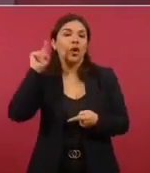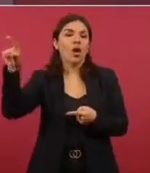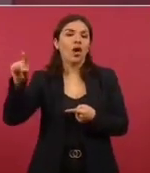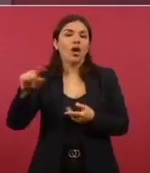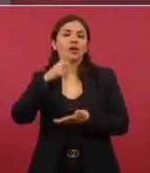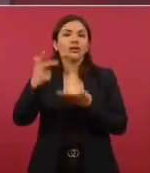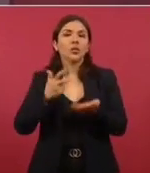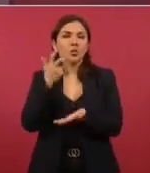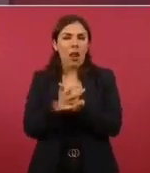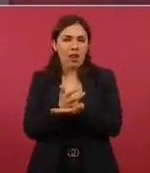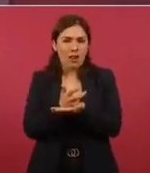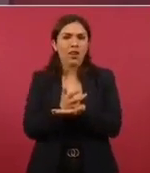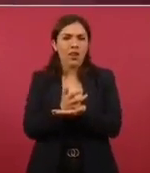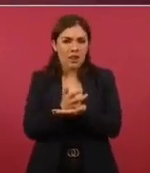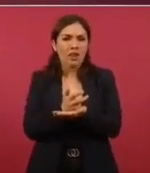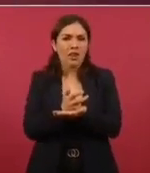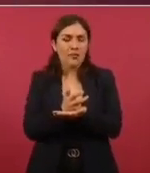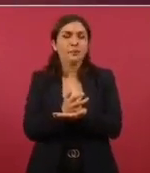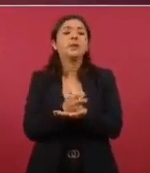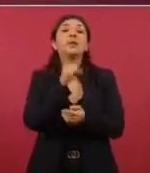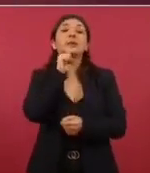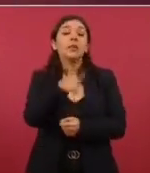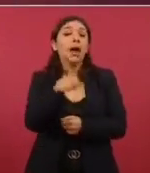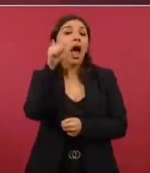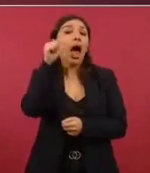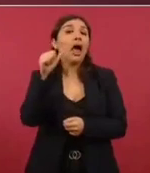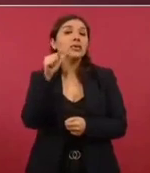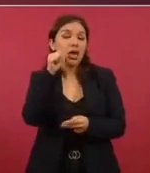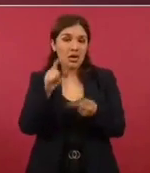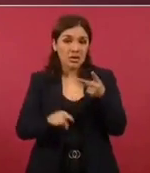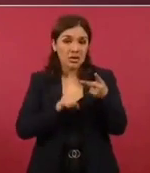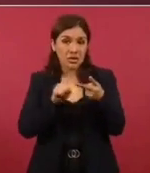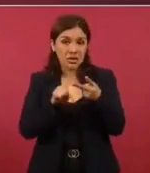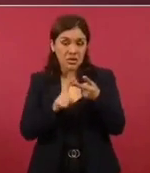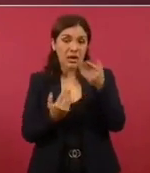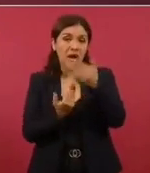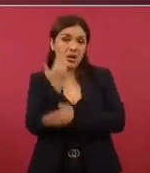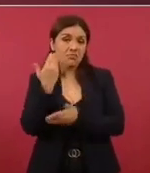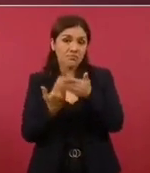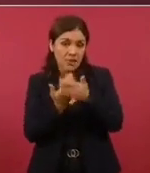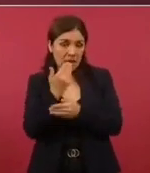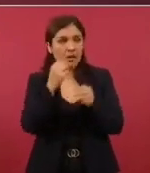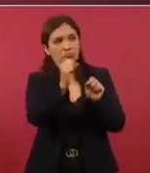de ayer por la mañana.